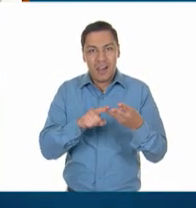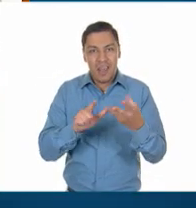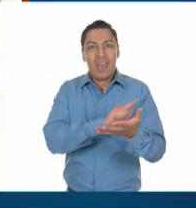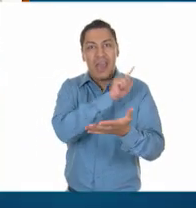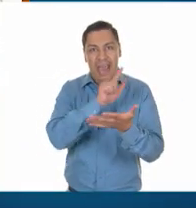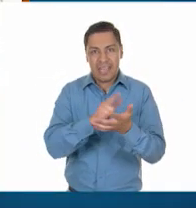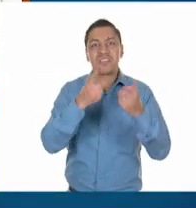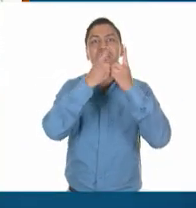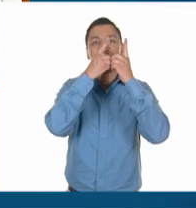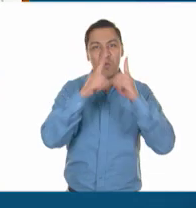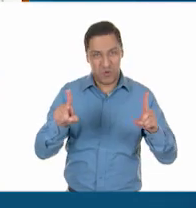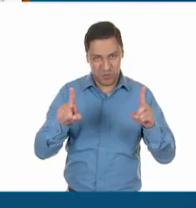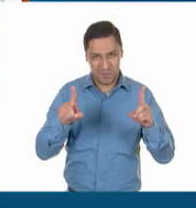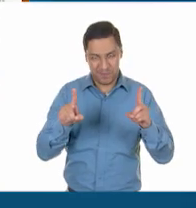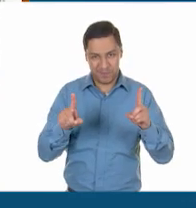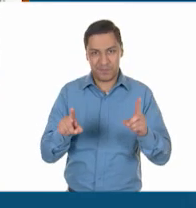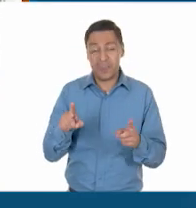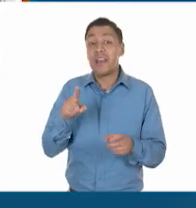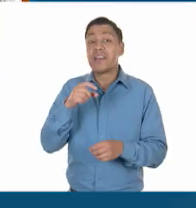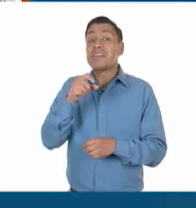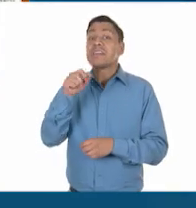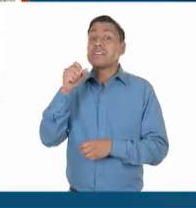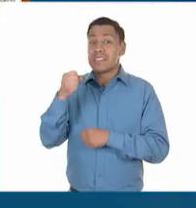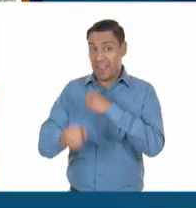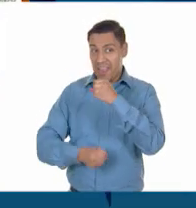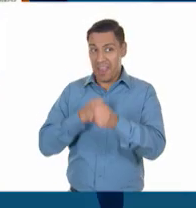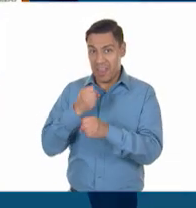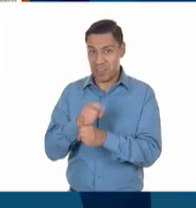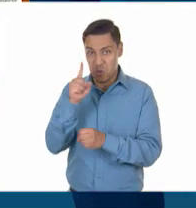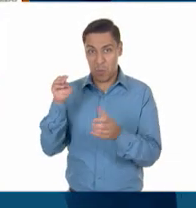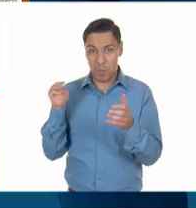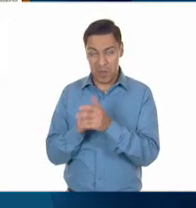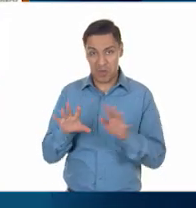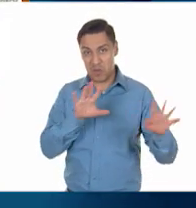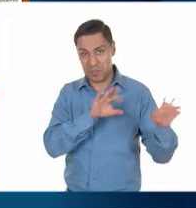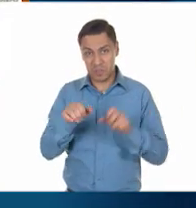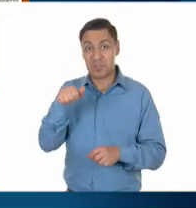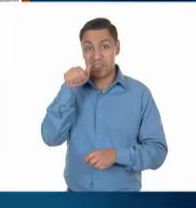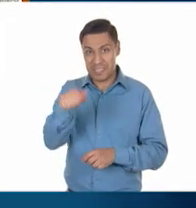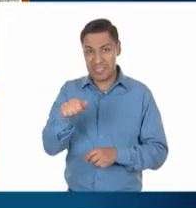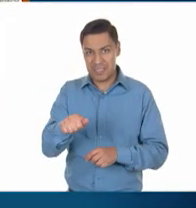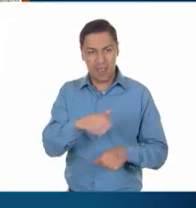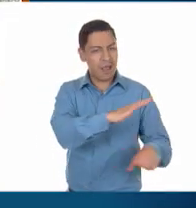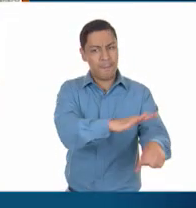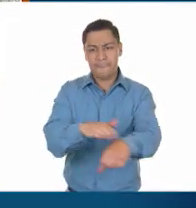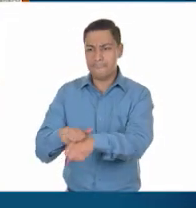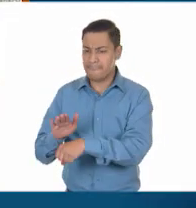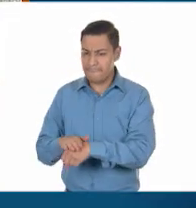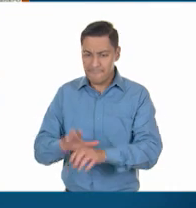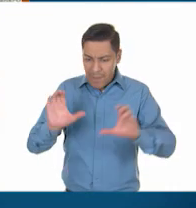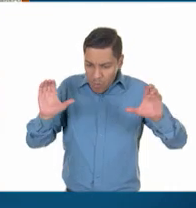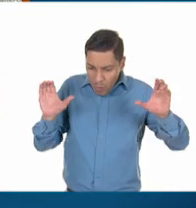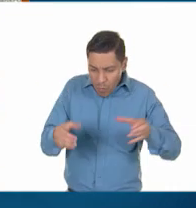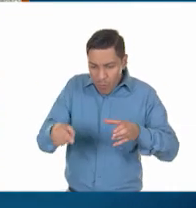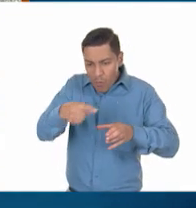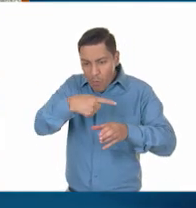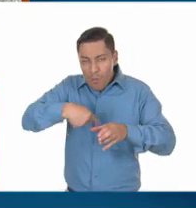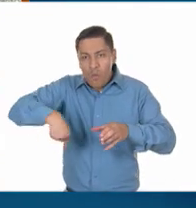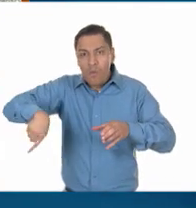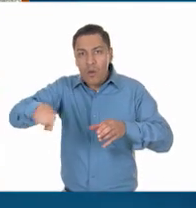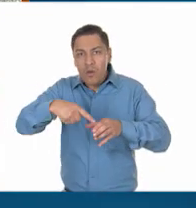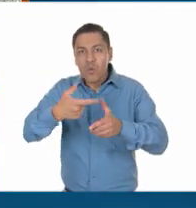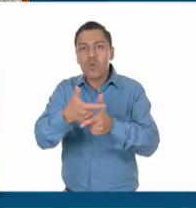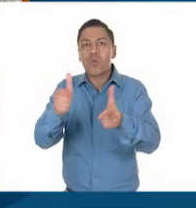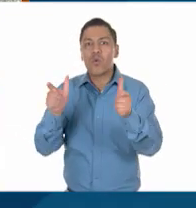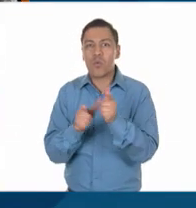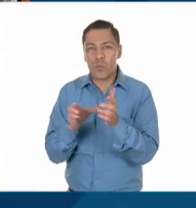septiembre de 1916, el primer jefe convocó al congreso constituyente para reformar